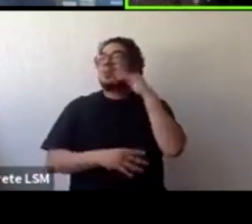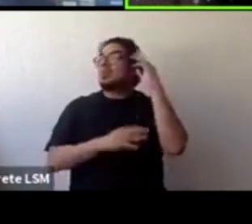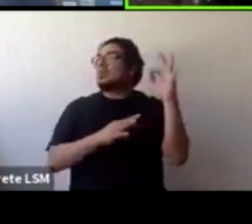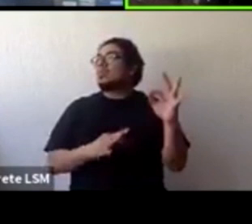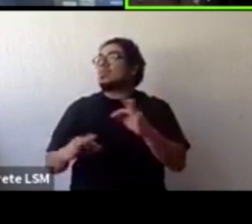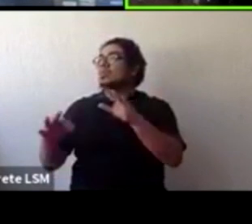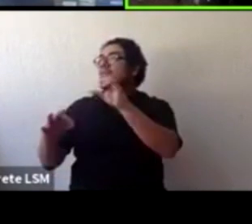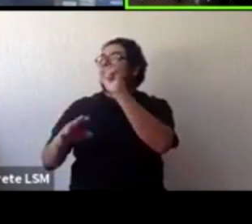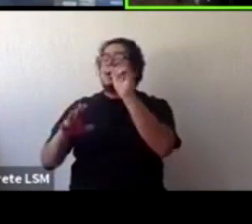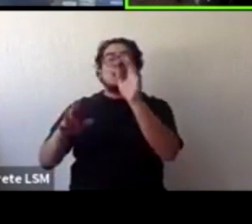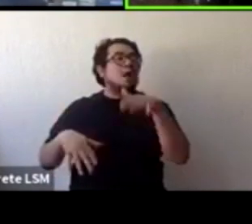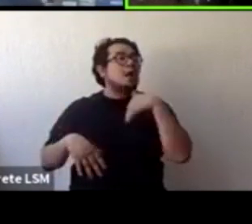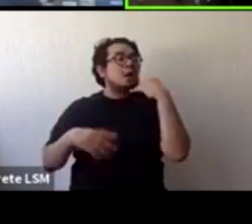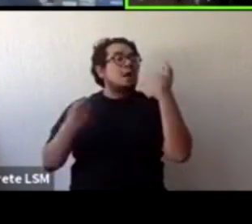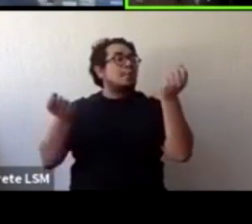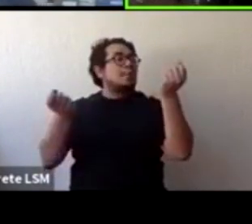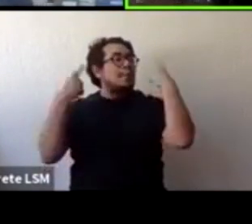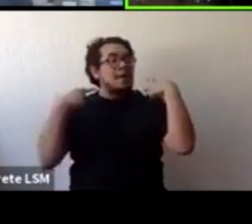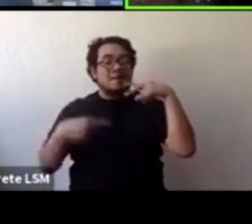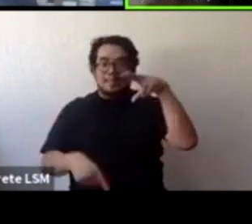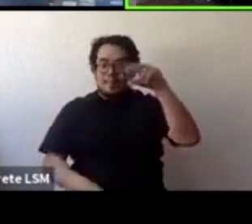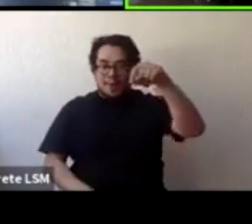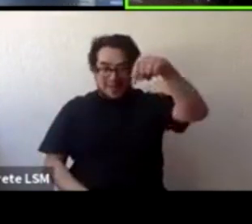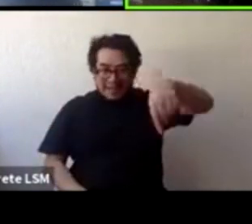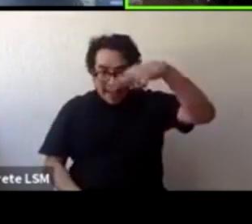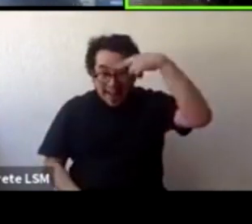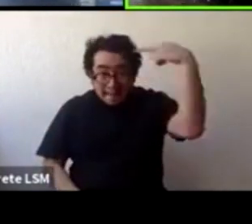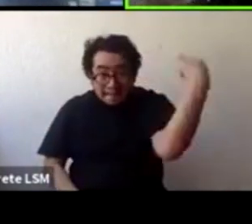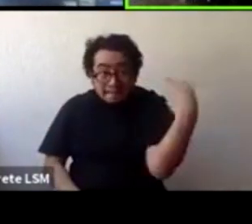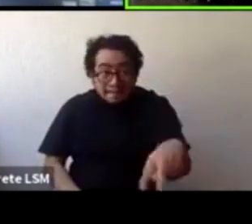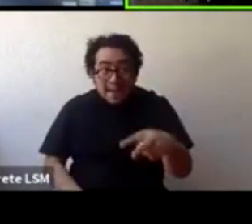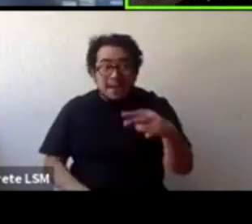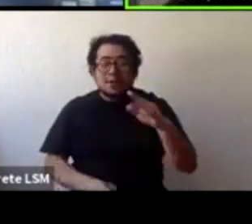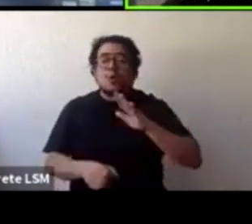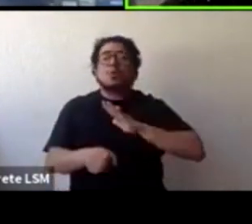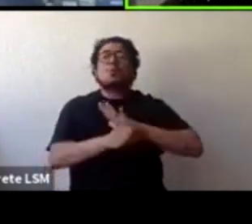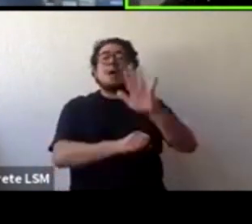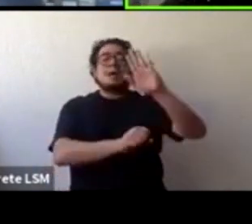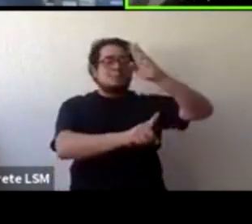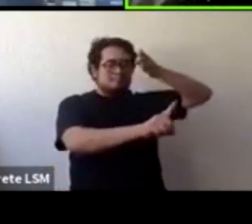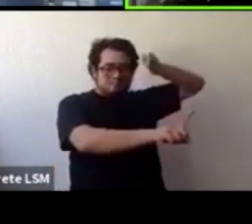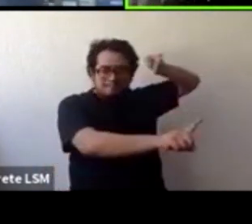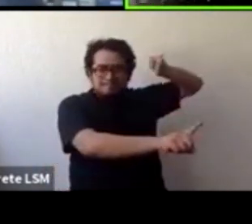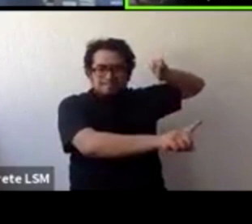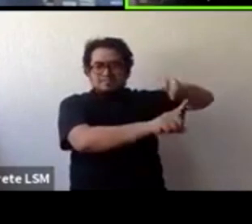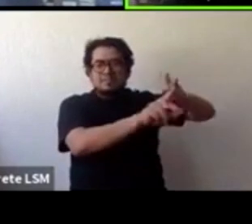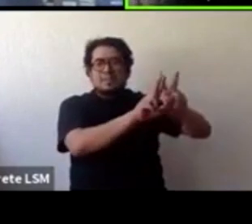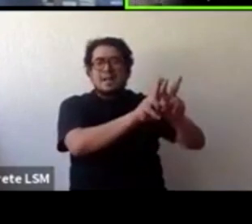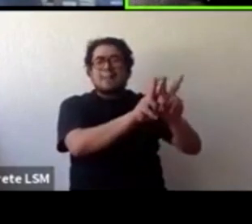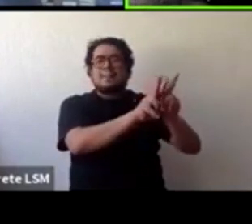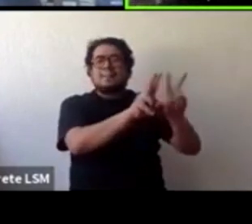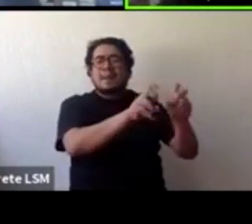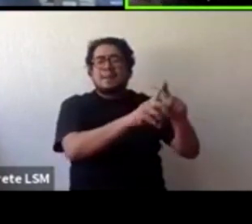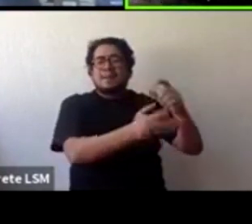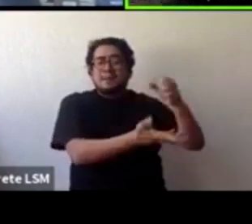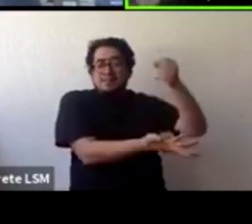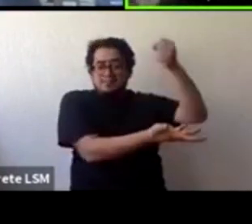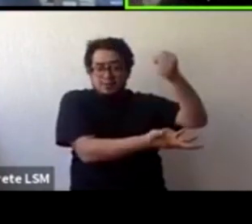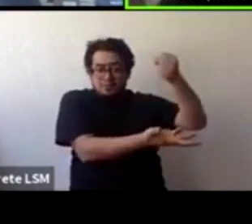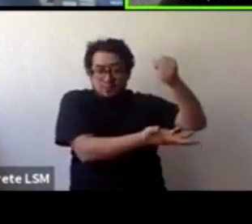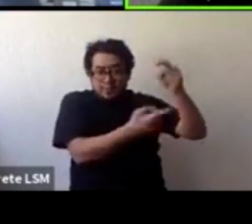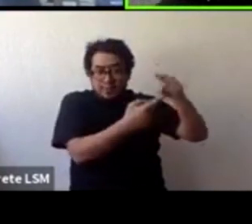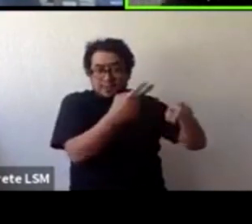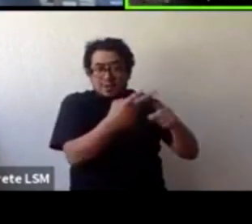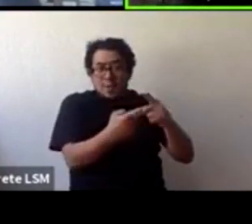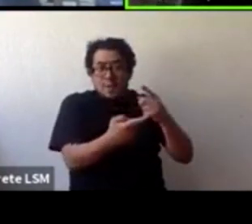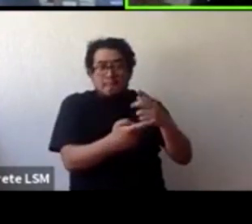El tema de las políticas públicas en México, Moisés, ¿hacia dónde tendrían que ver un tema de presupuesto, un tema de mayor protección, de